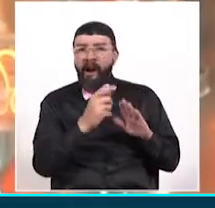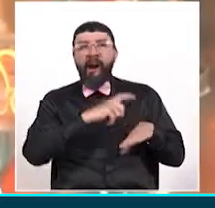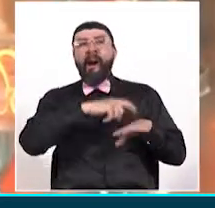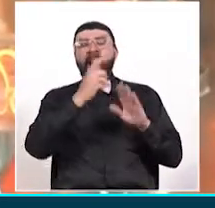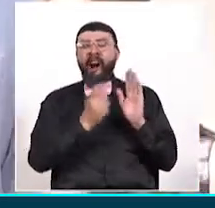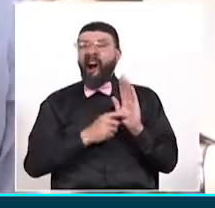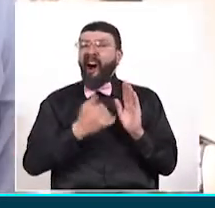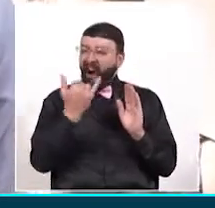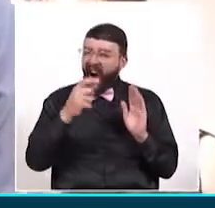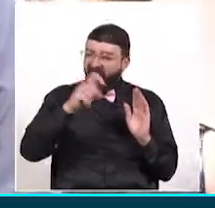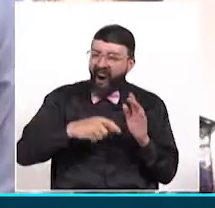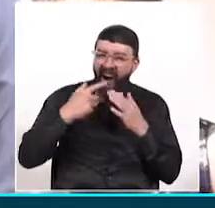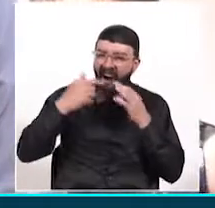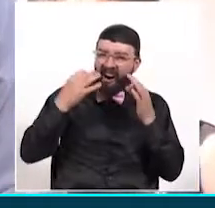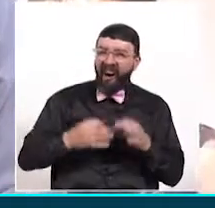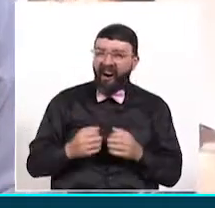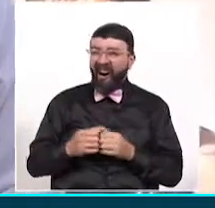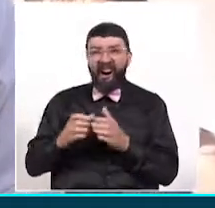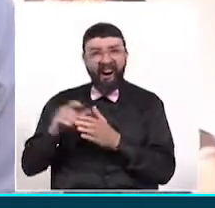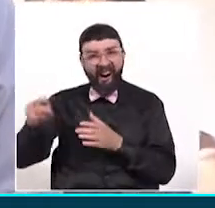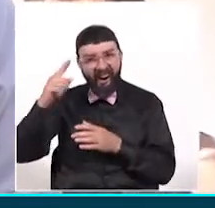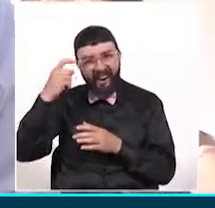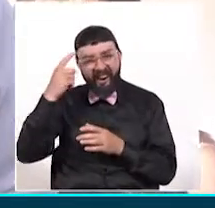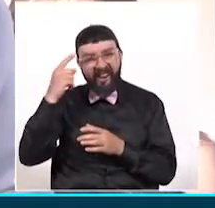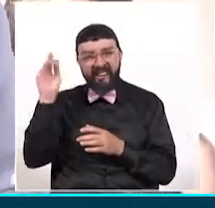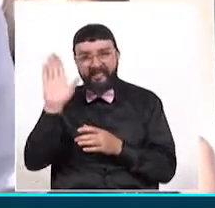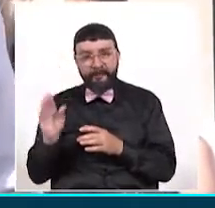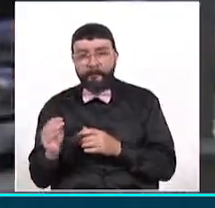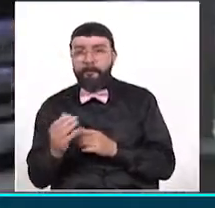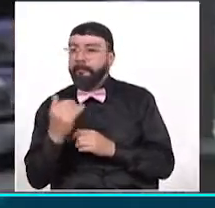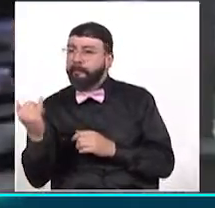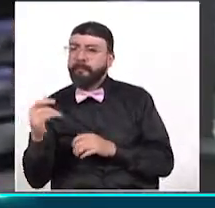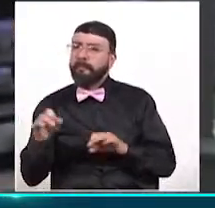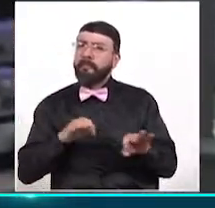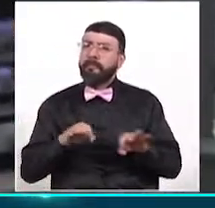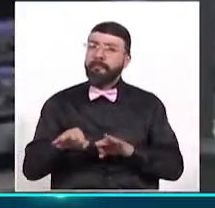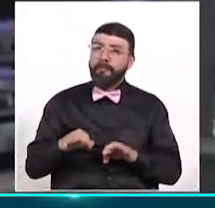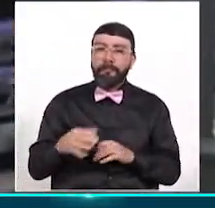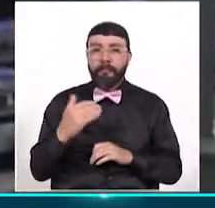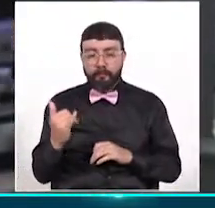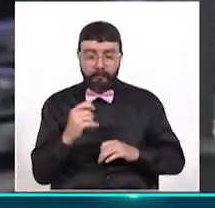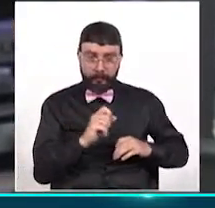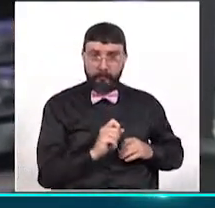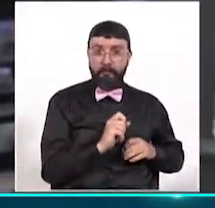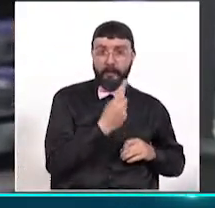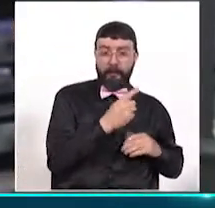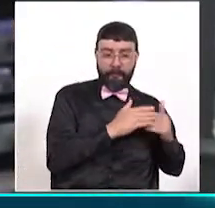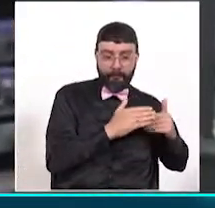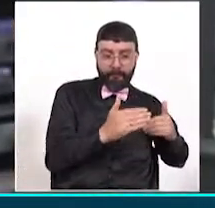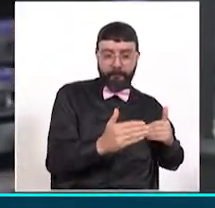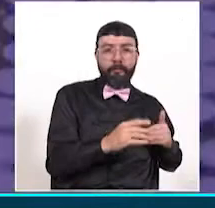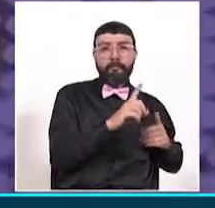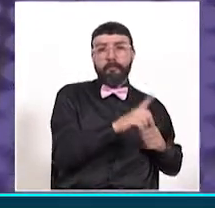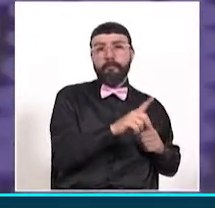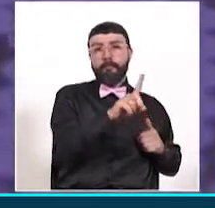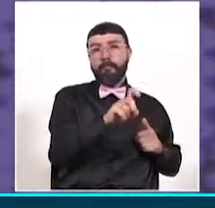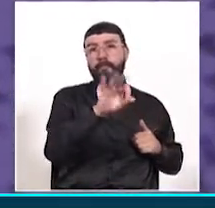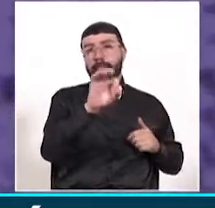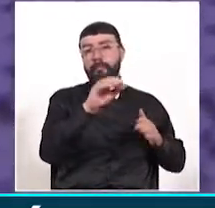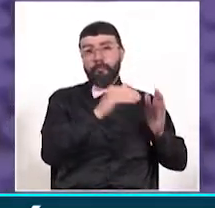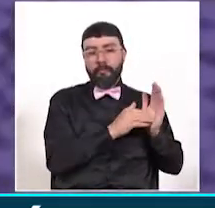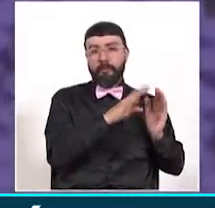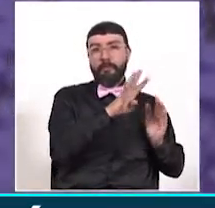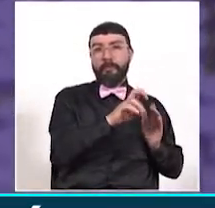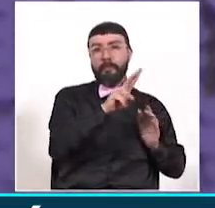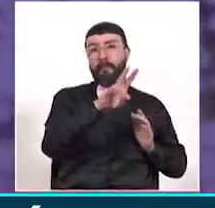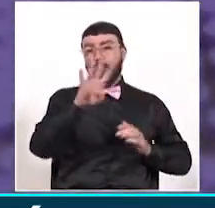bajo la seguridad. El gobernador del Quindío, Roberto Jairo Jaramillo Cárdenas, explicó que en la fase 1 están proyectadas 168.924